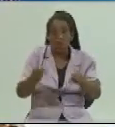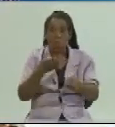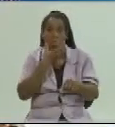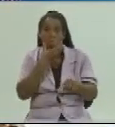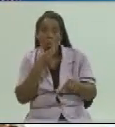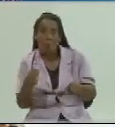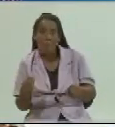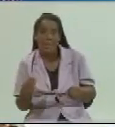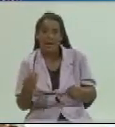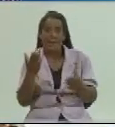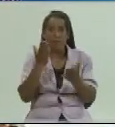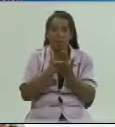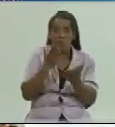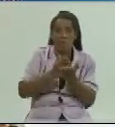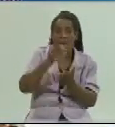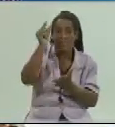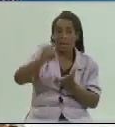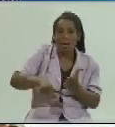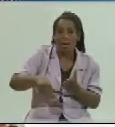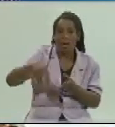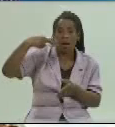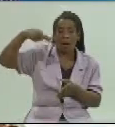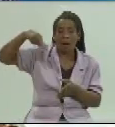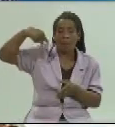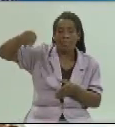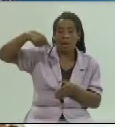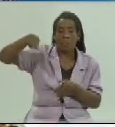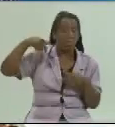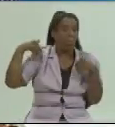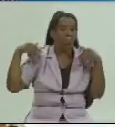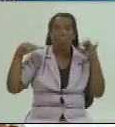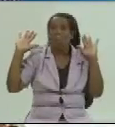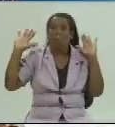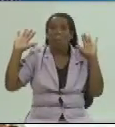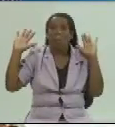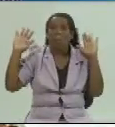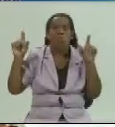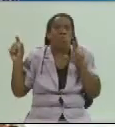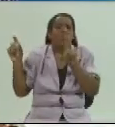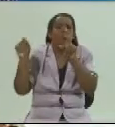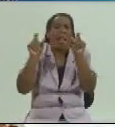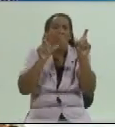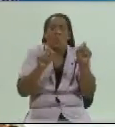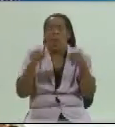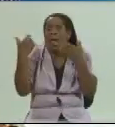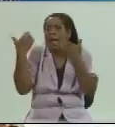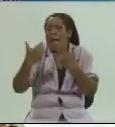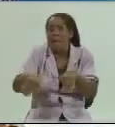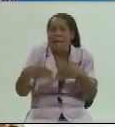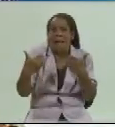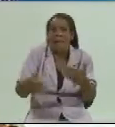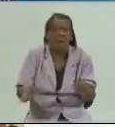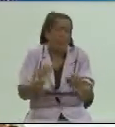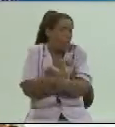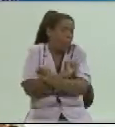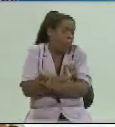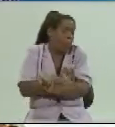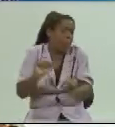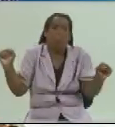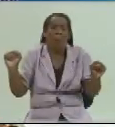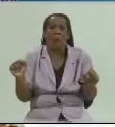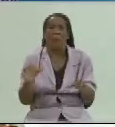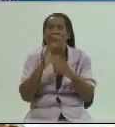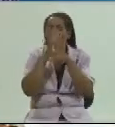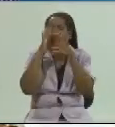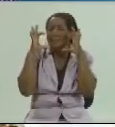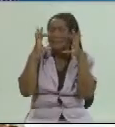receso que hay pausa precisamente como una medida restrictiva y están jugando en la calle sin límites sin asobuco